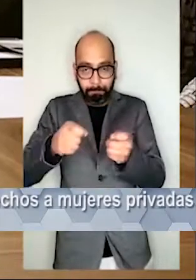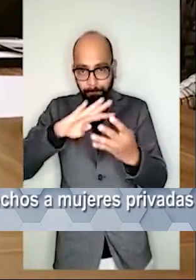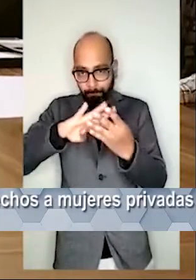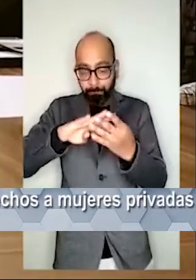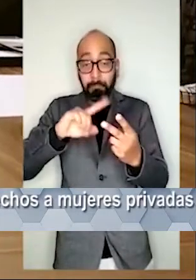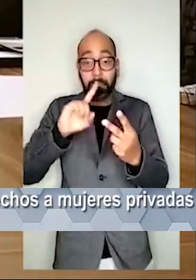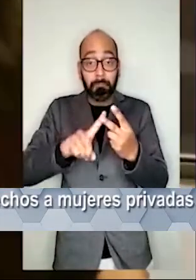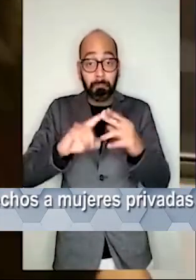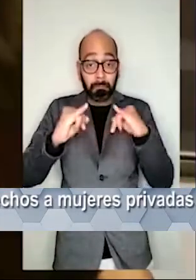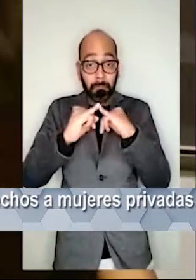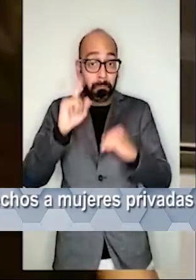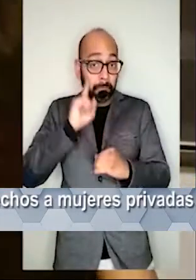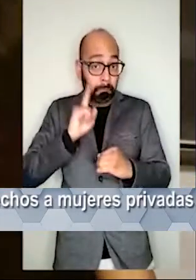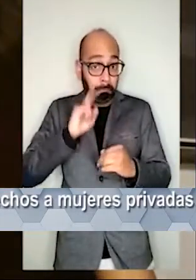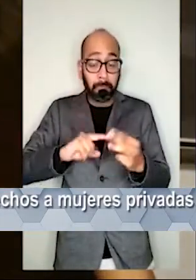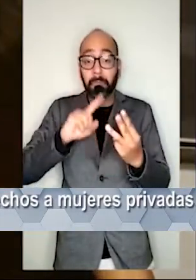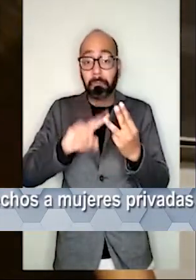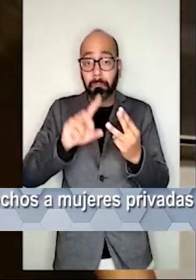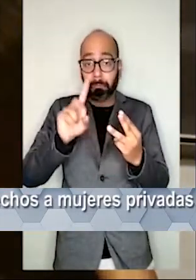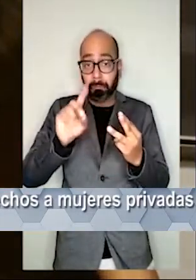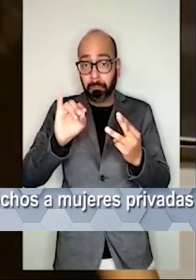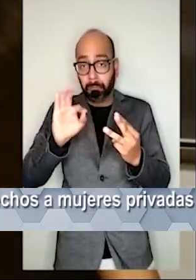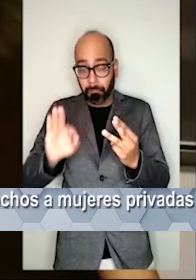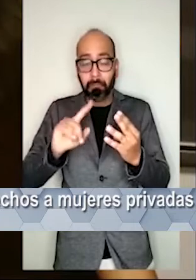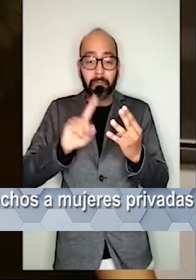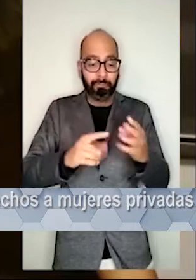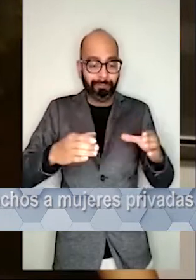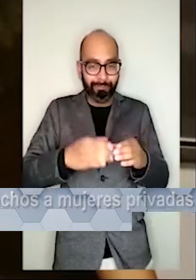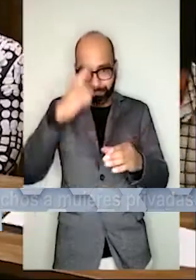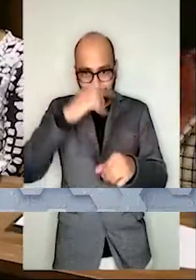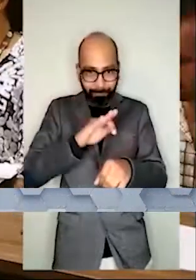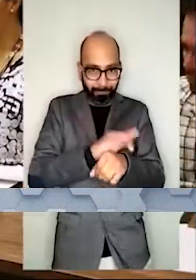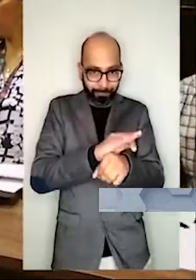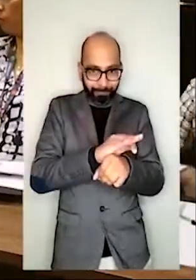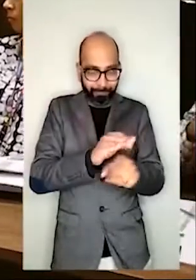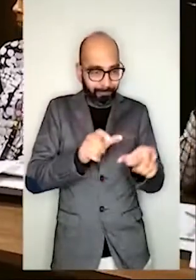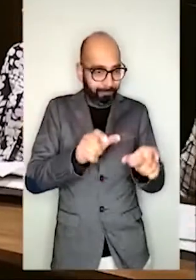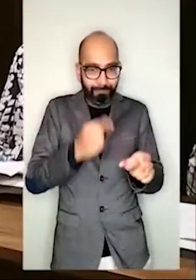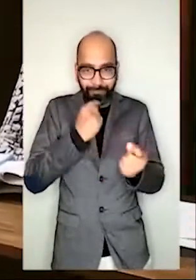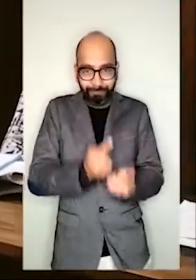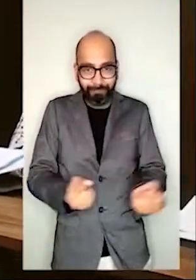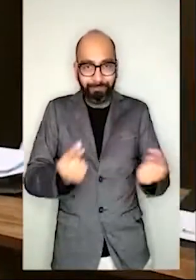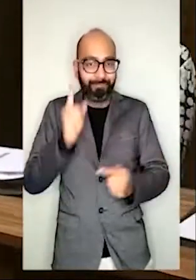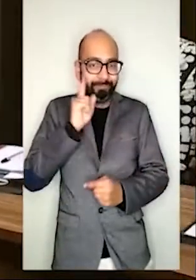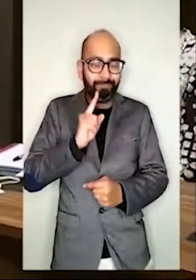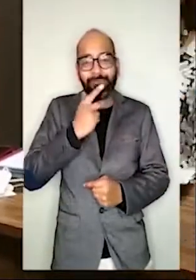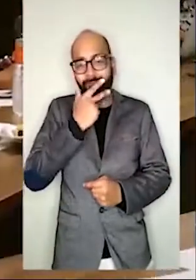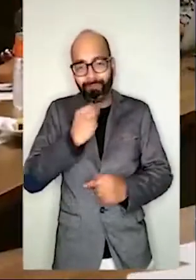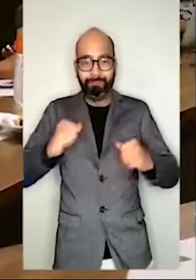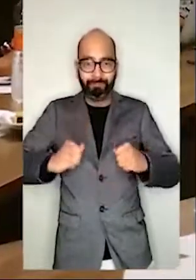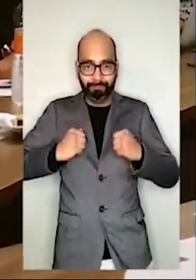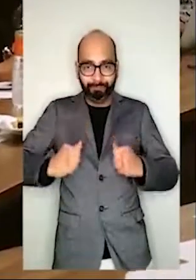La coordinación del sistema penitenciario, la Secretaría de Igualdad Sustantiva y Desarrollo de las Mujeres, el Sistema para el Desarrollo